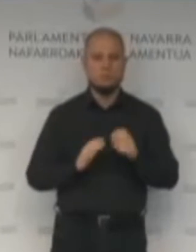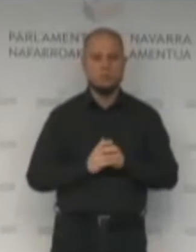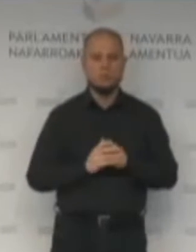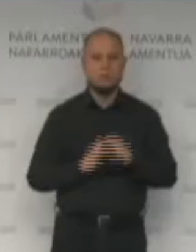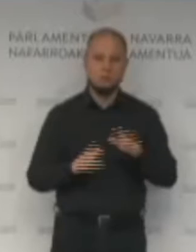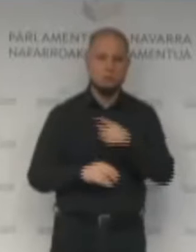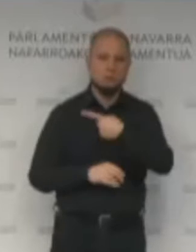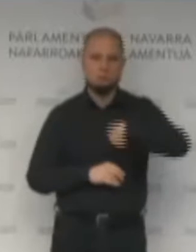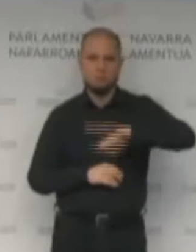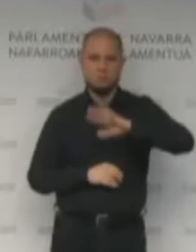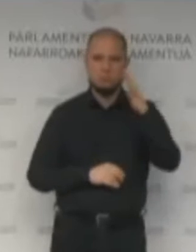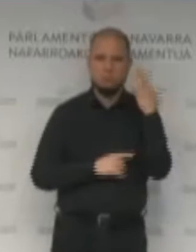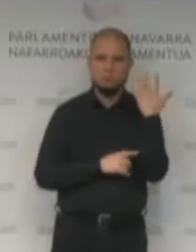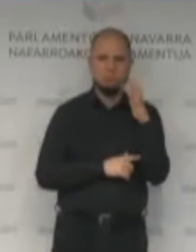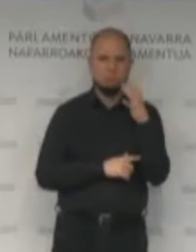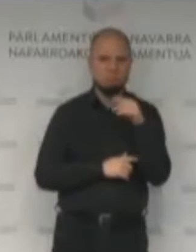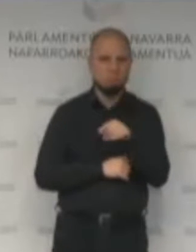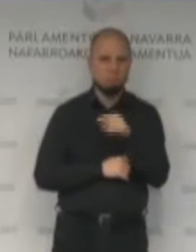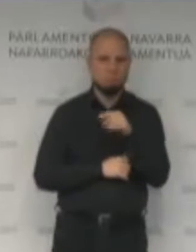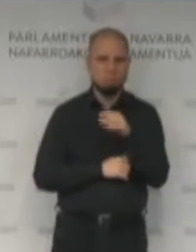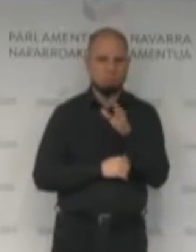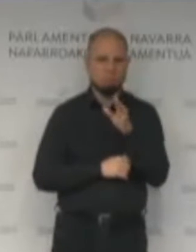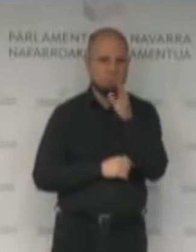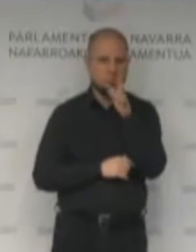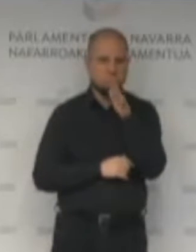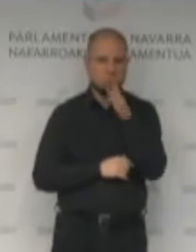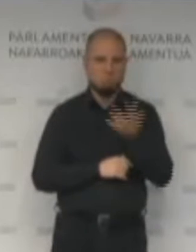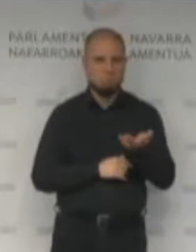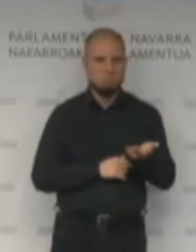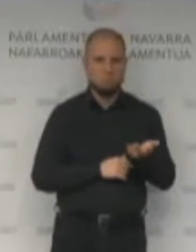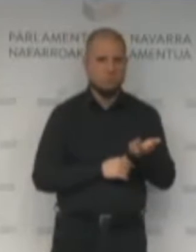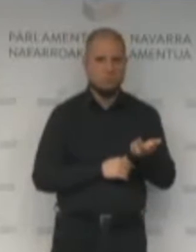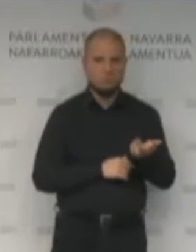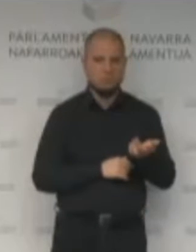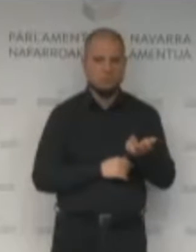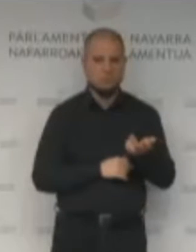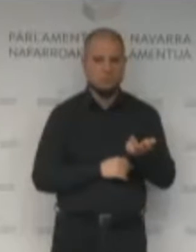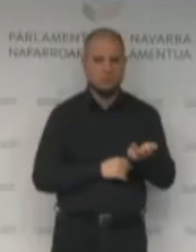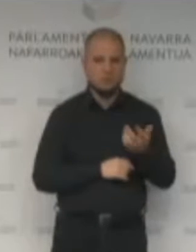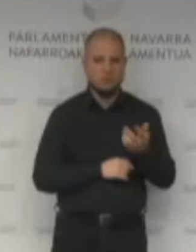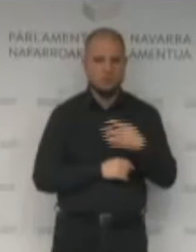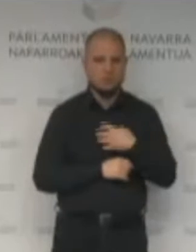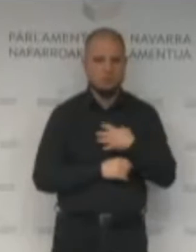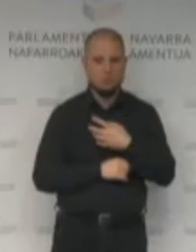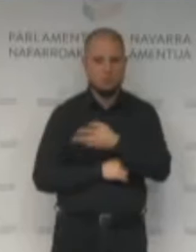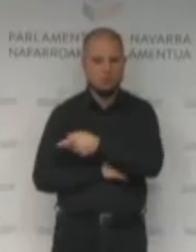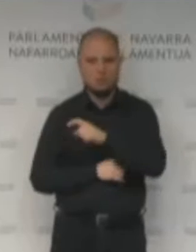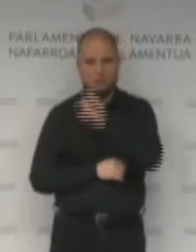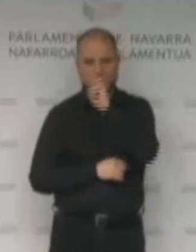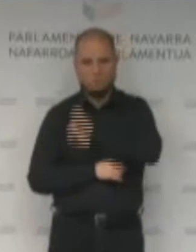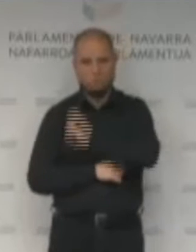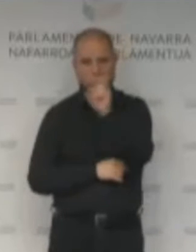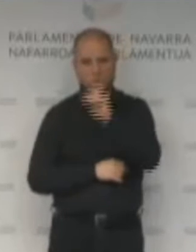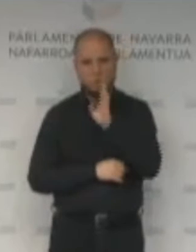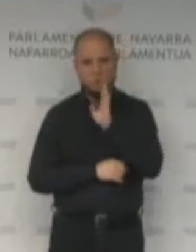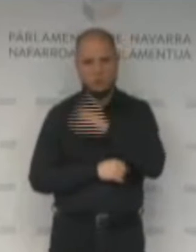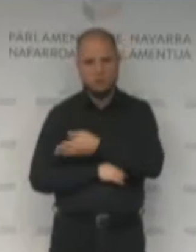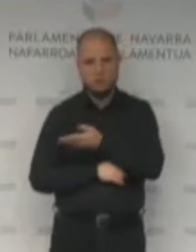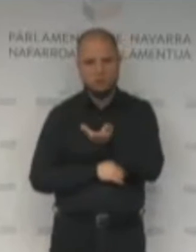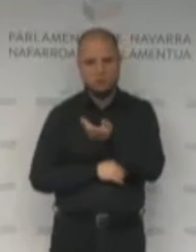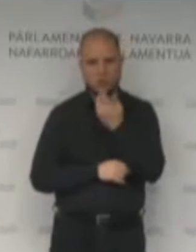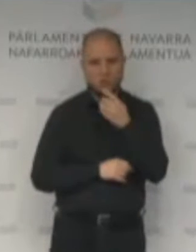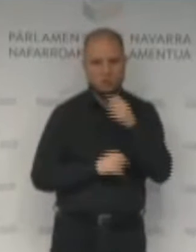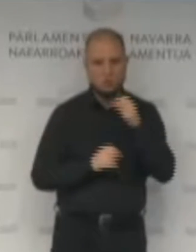Geroabay evidentemente no es este el momento de permitirnos dejar a Gesayn sin un remanente